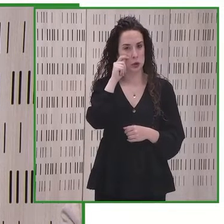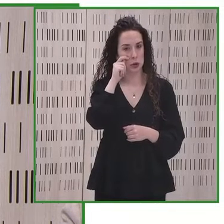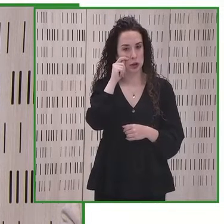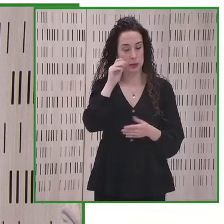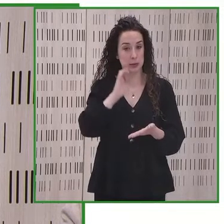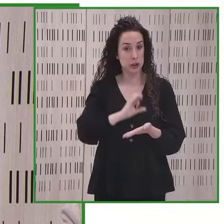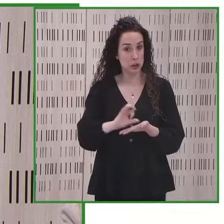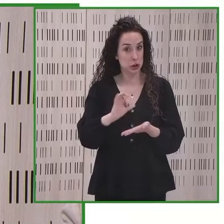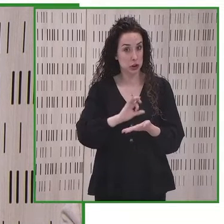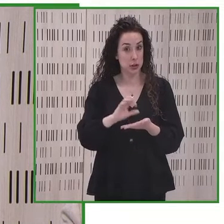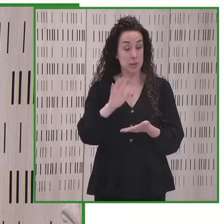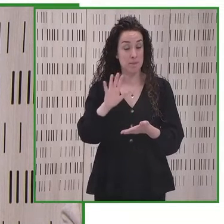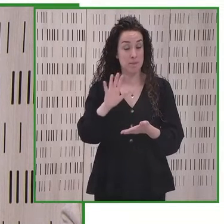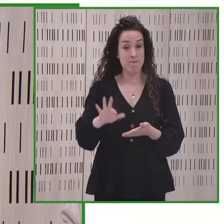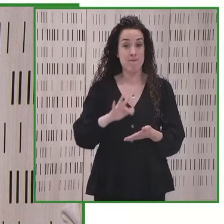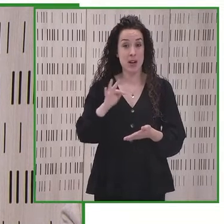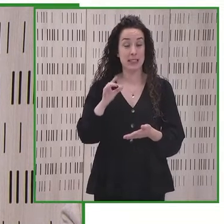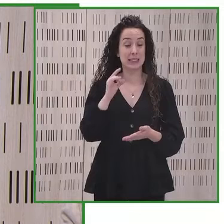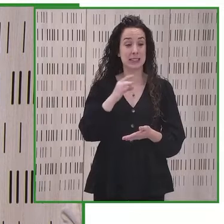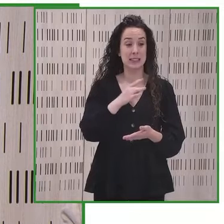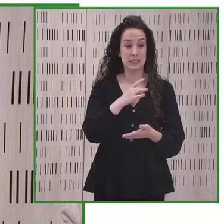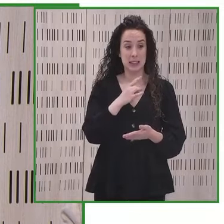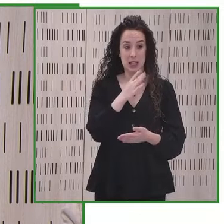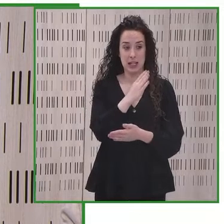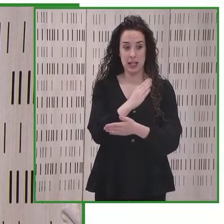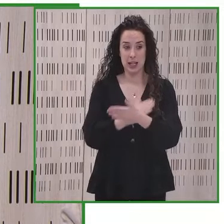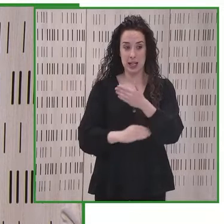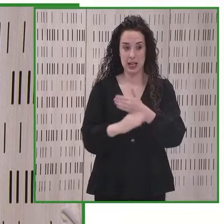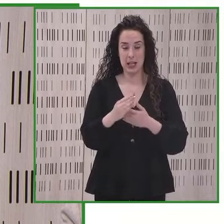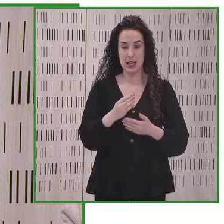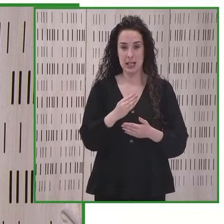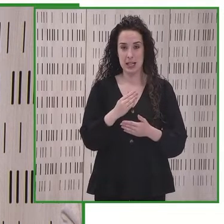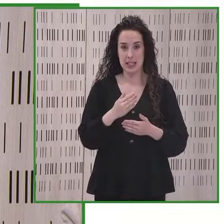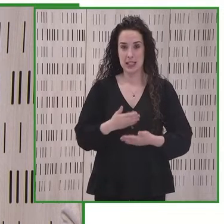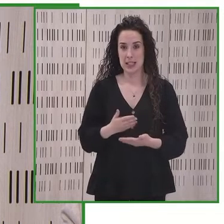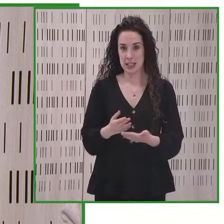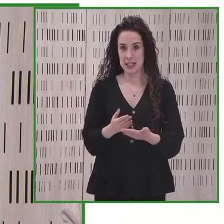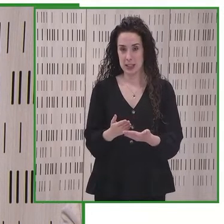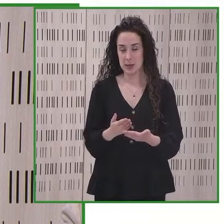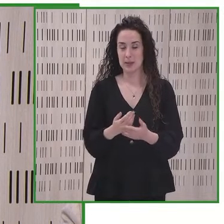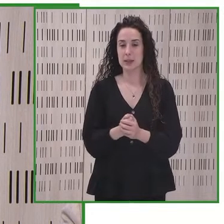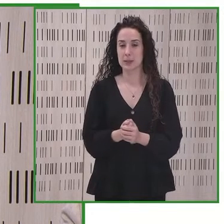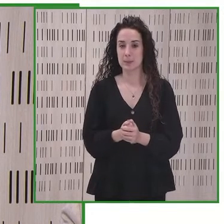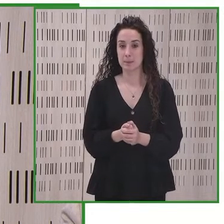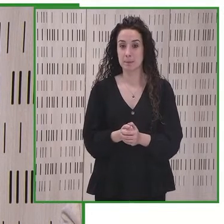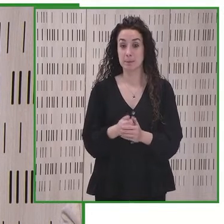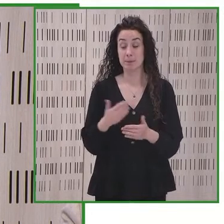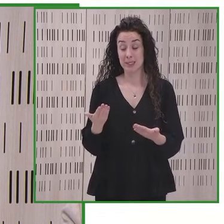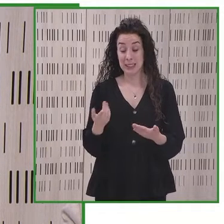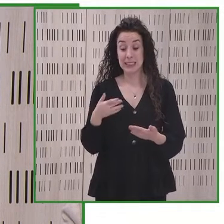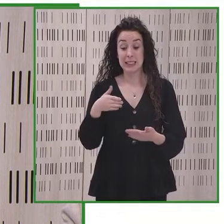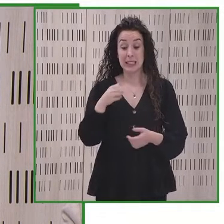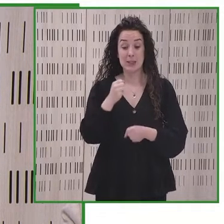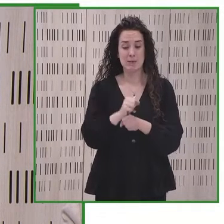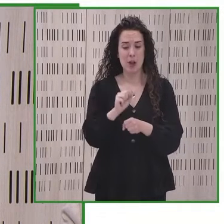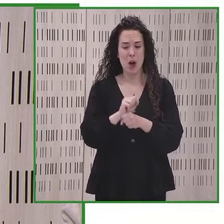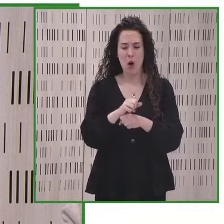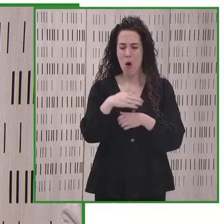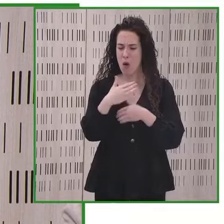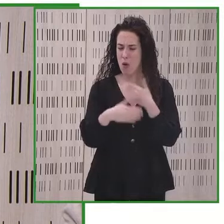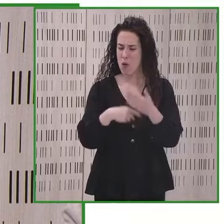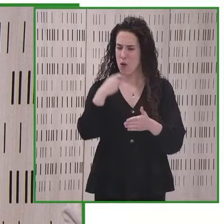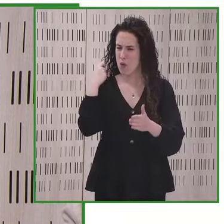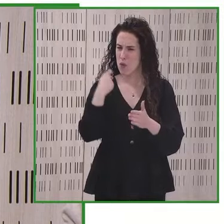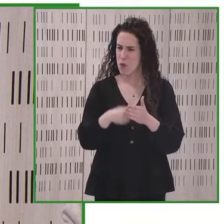la Agencia de Turismo de Chile, entre otros. Por lo tanto, gracias al